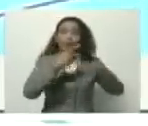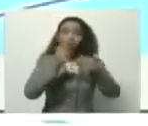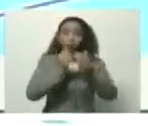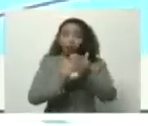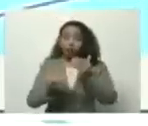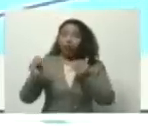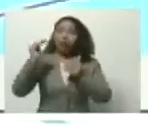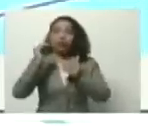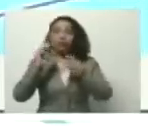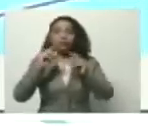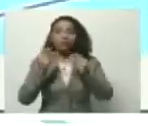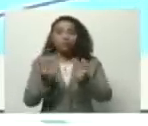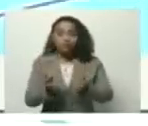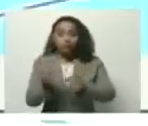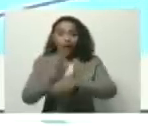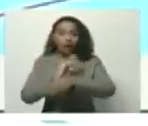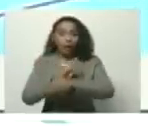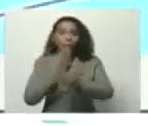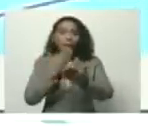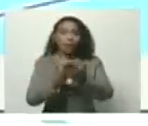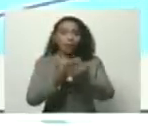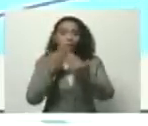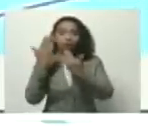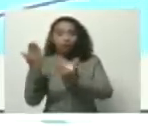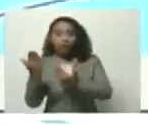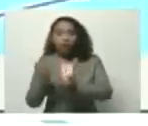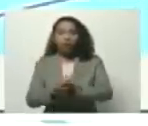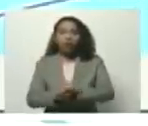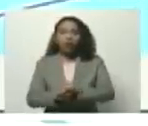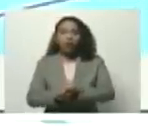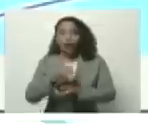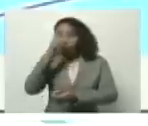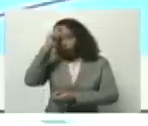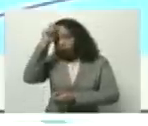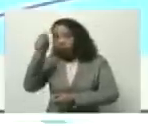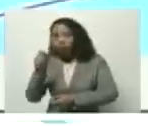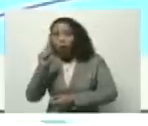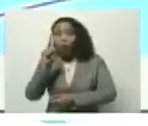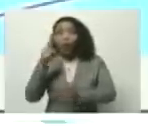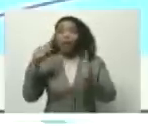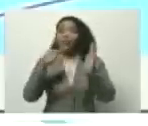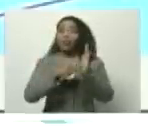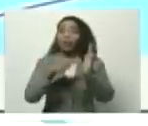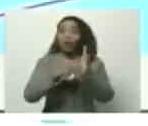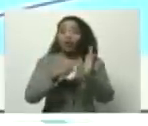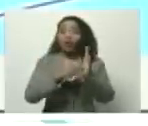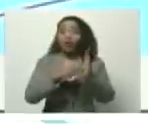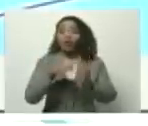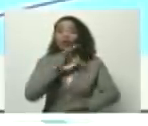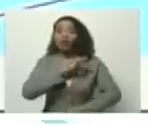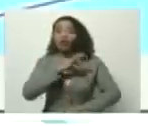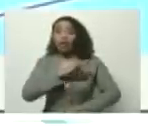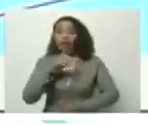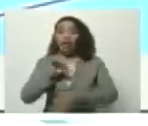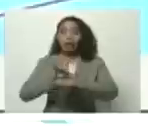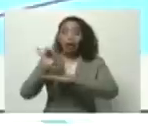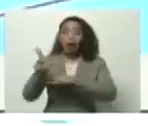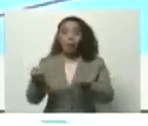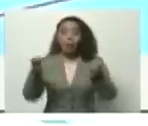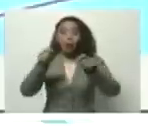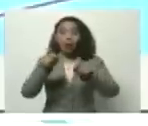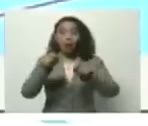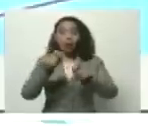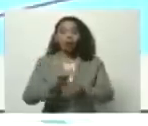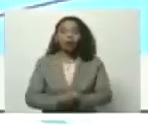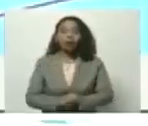inmediatamente ha pedido es el reconocimiento a una deuda social que ha dejado el bloqueo criminal,